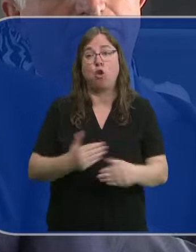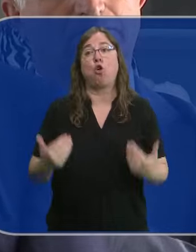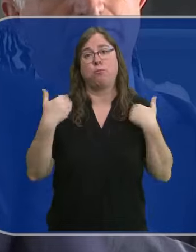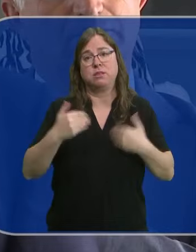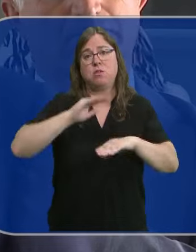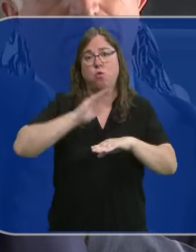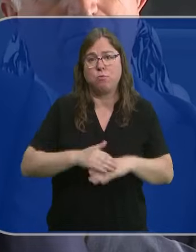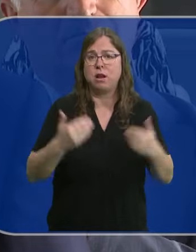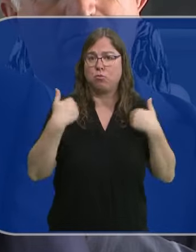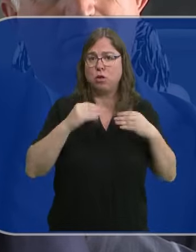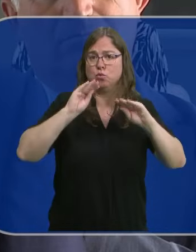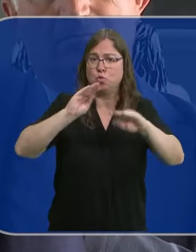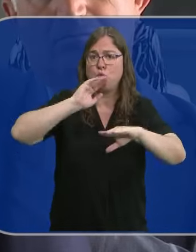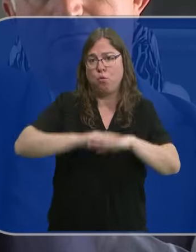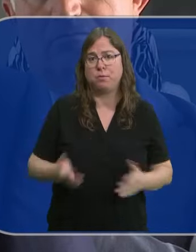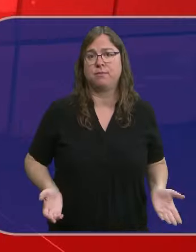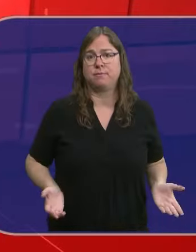sus competencias y de su responsabilidad.